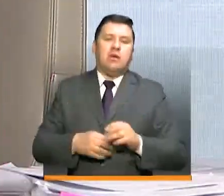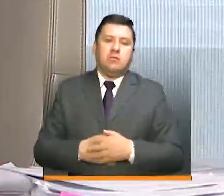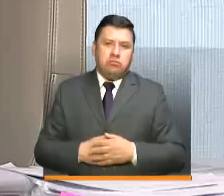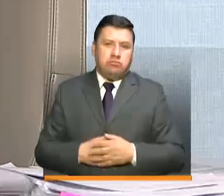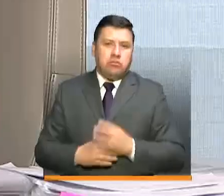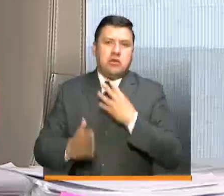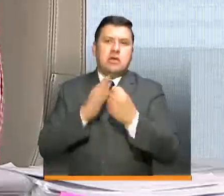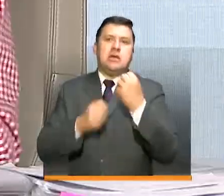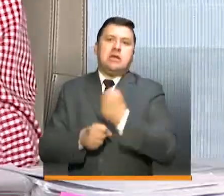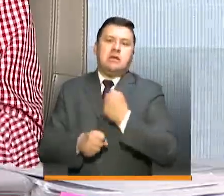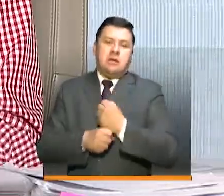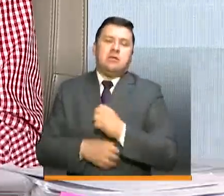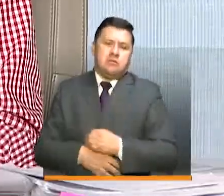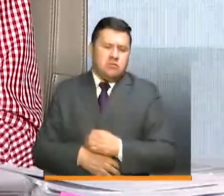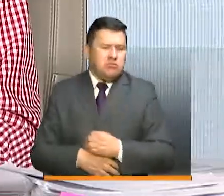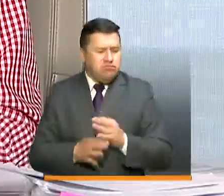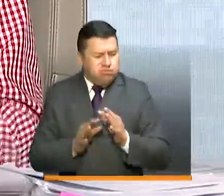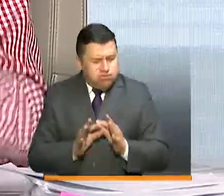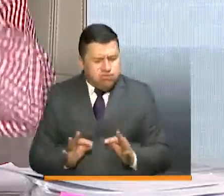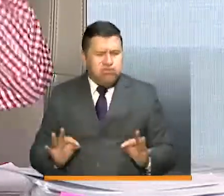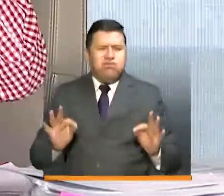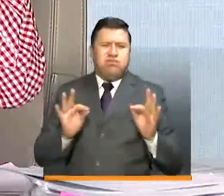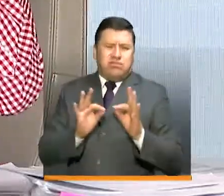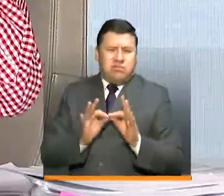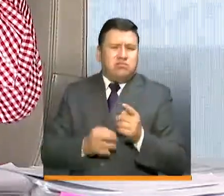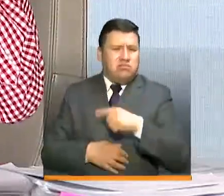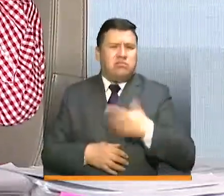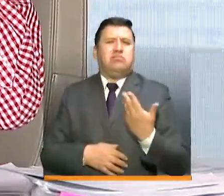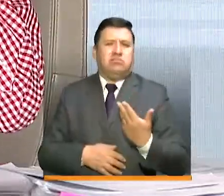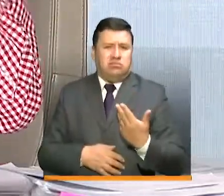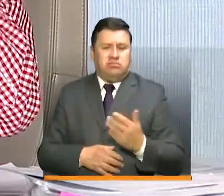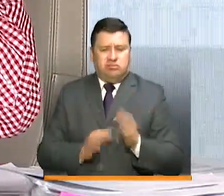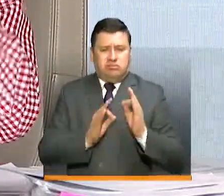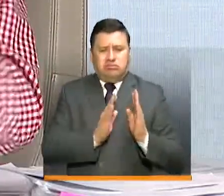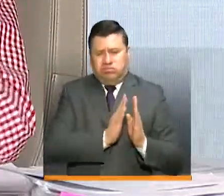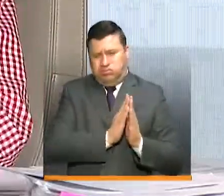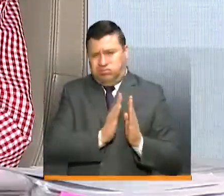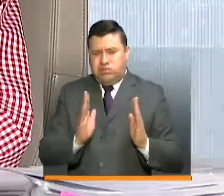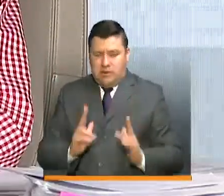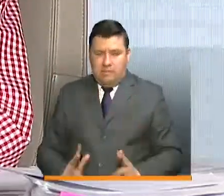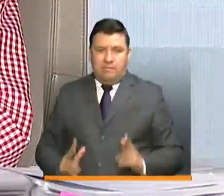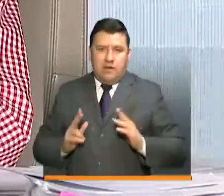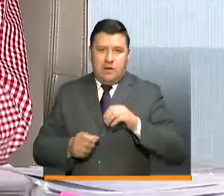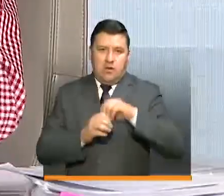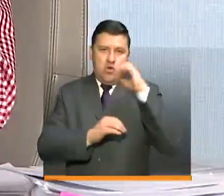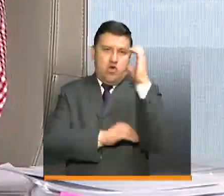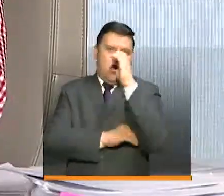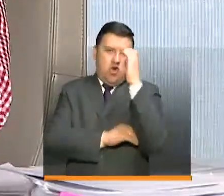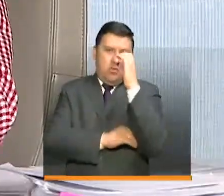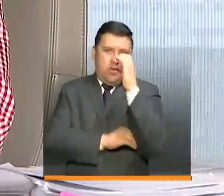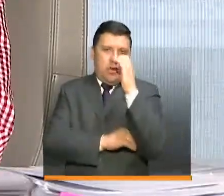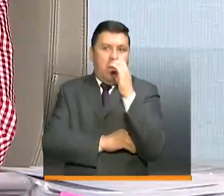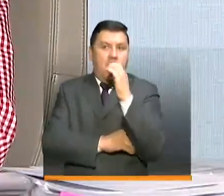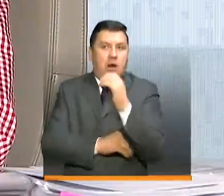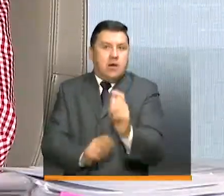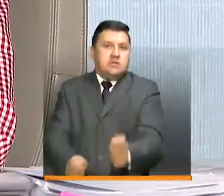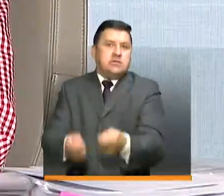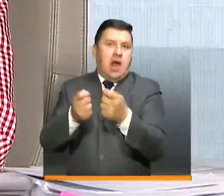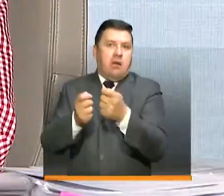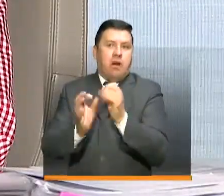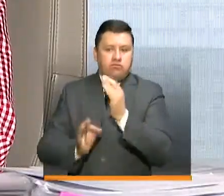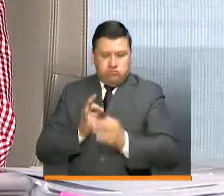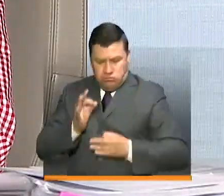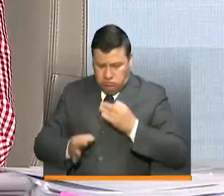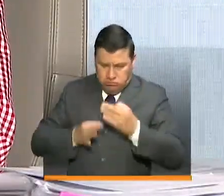salir a trabajar. Y esto es muy importante porque es la manera a través de la cual garantizamos la vida de los colombianos y también garantizamos, especialmente